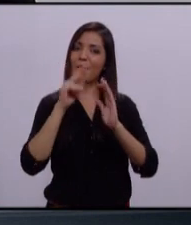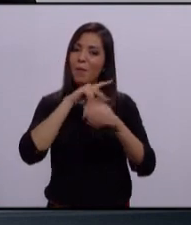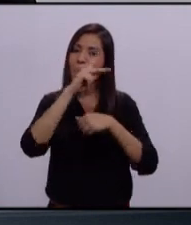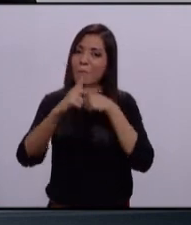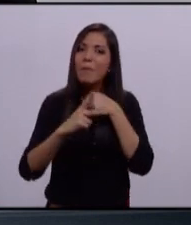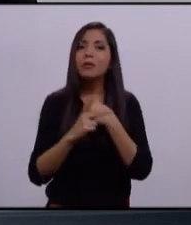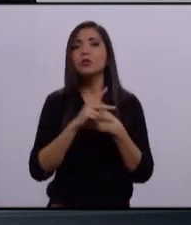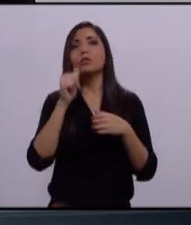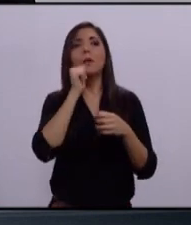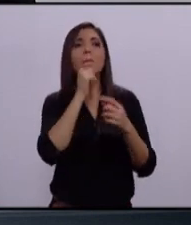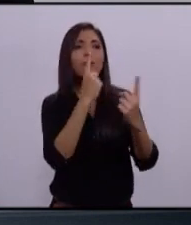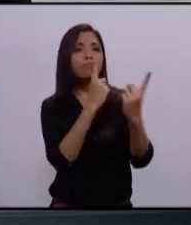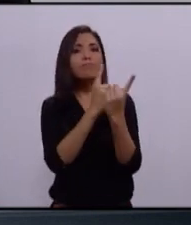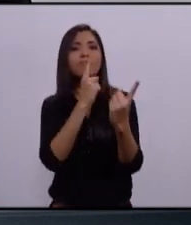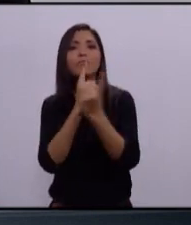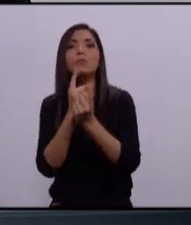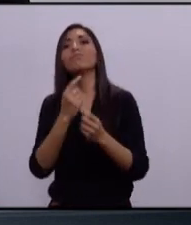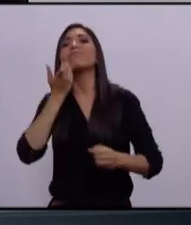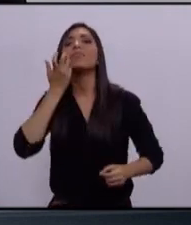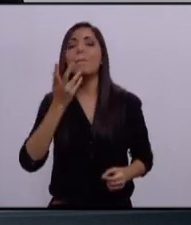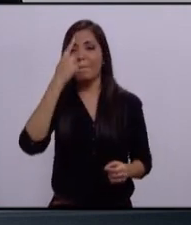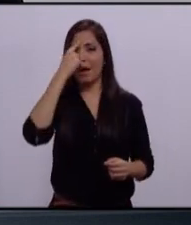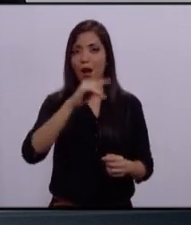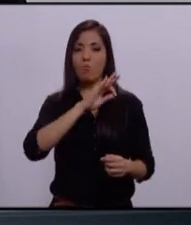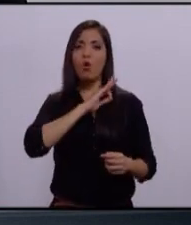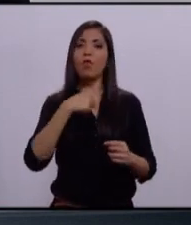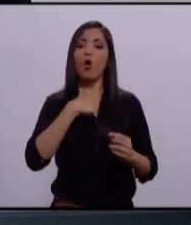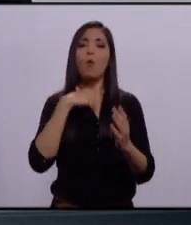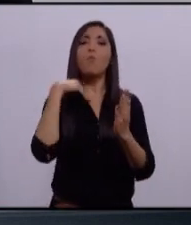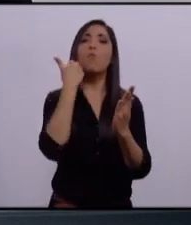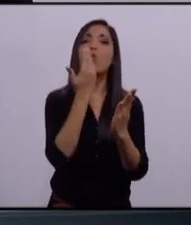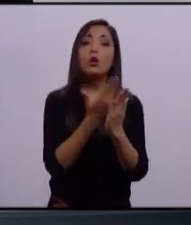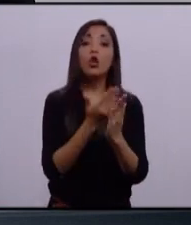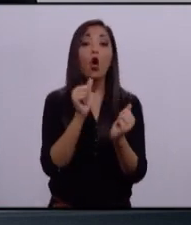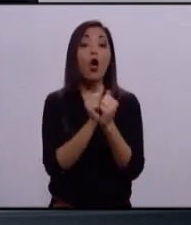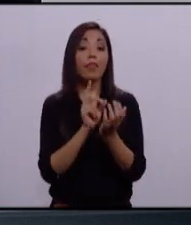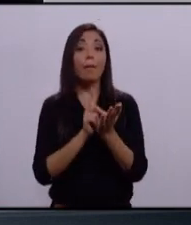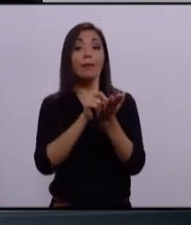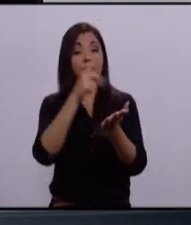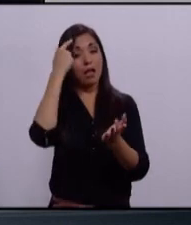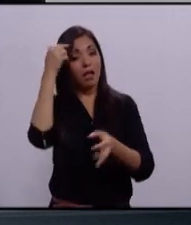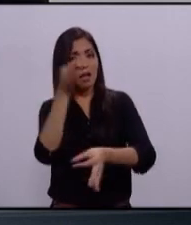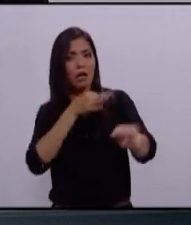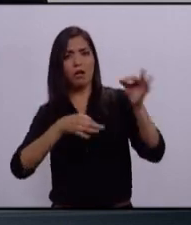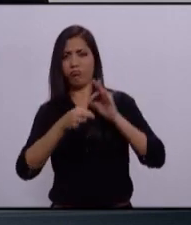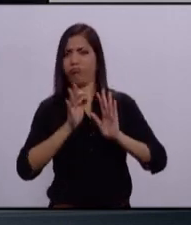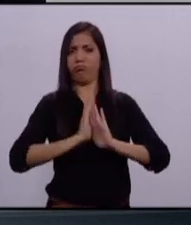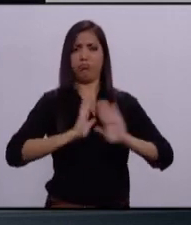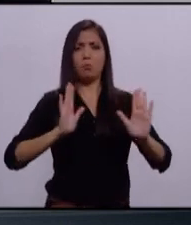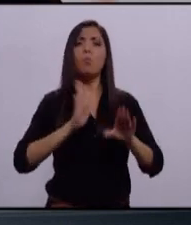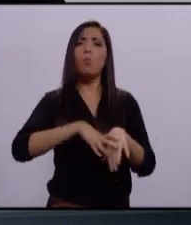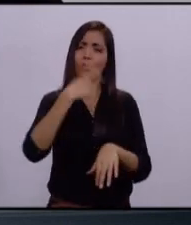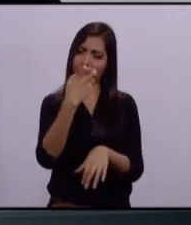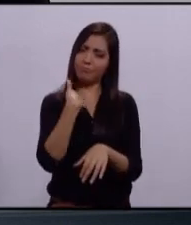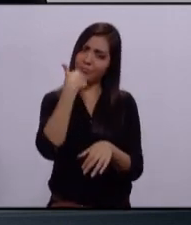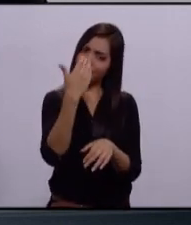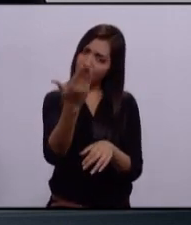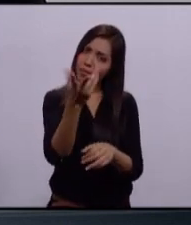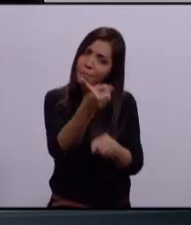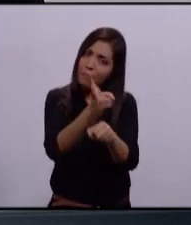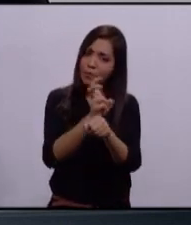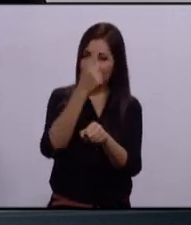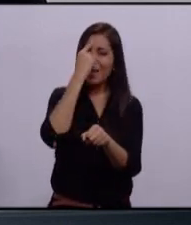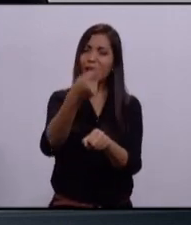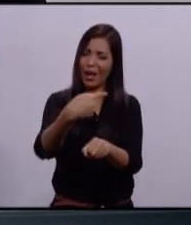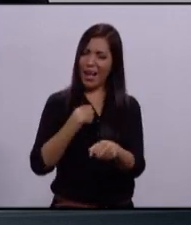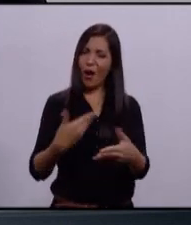compra de voluntades porque queremos convencer con propuestas, no con despensas. Por eso te invito a conocer mis propuestas y a que nos des tu confianza